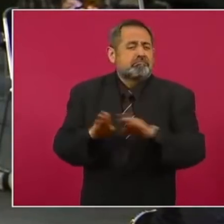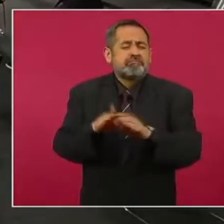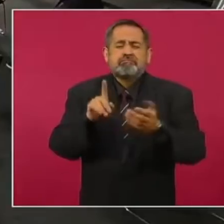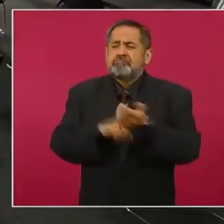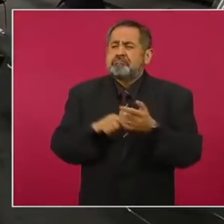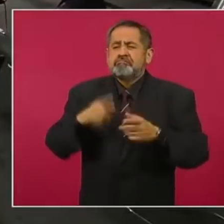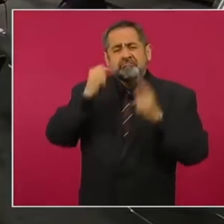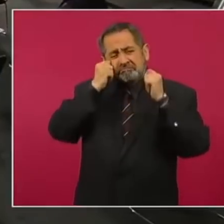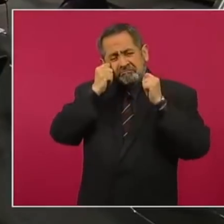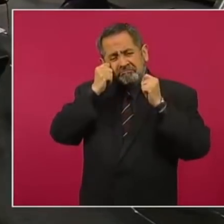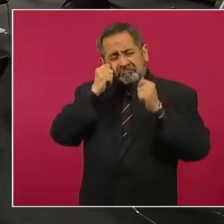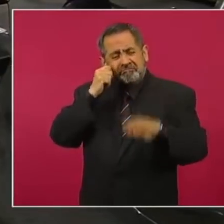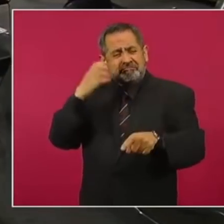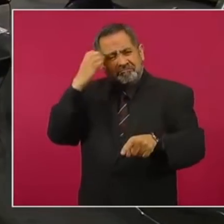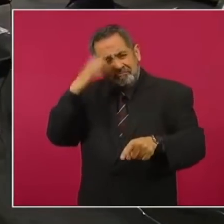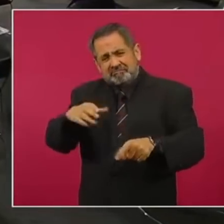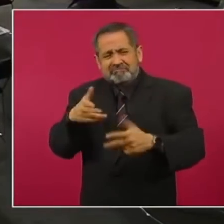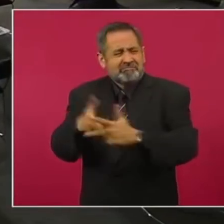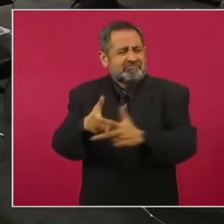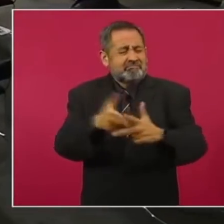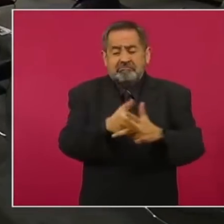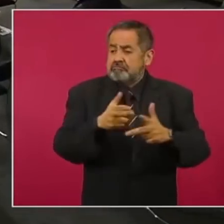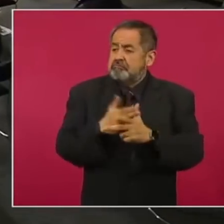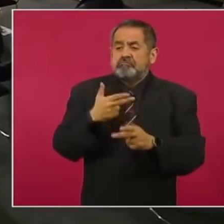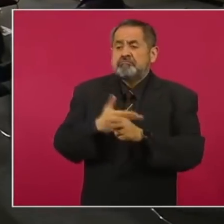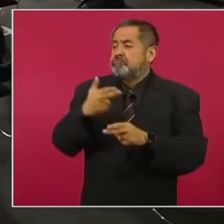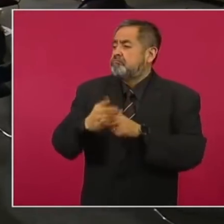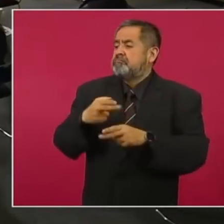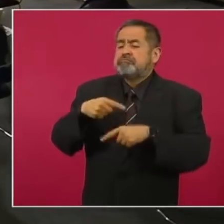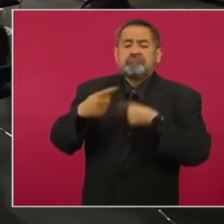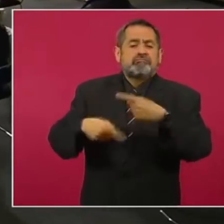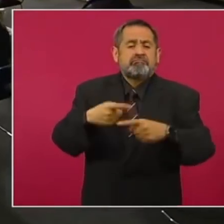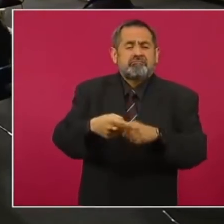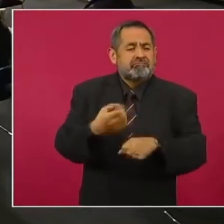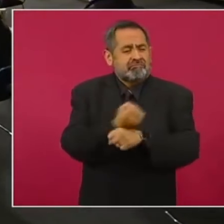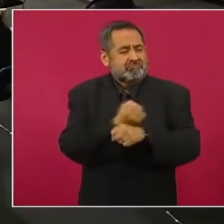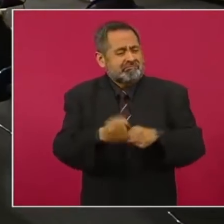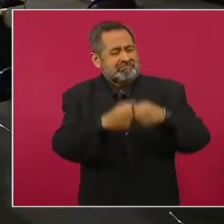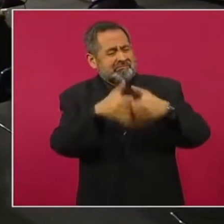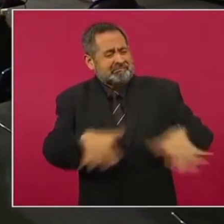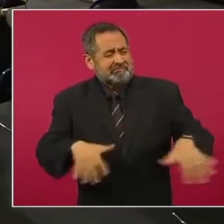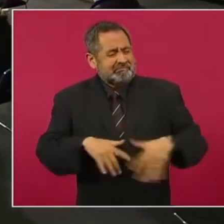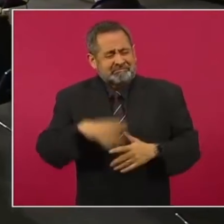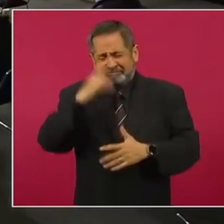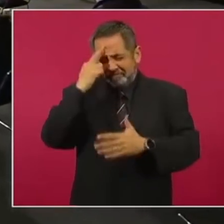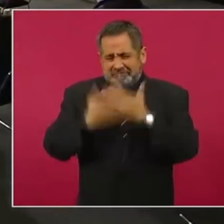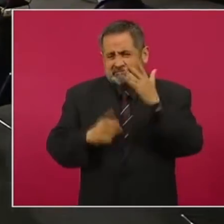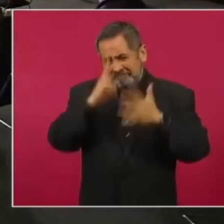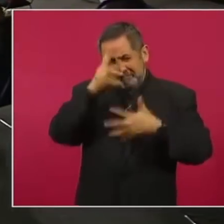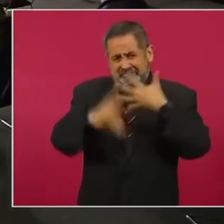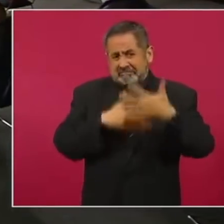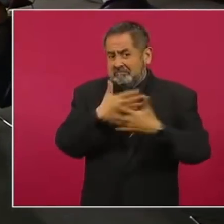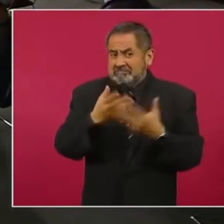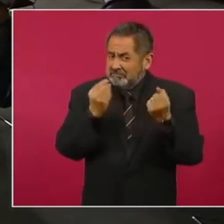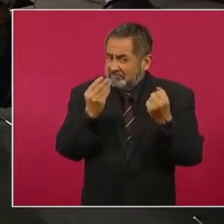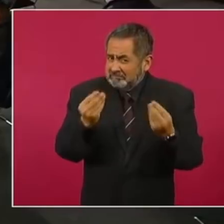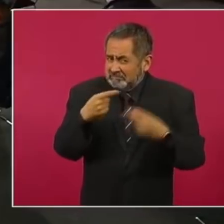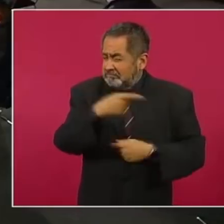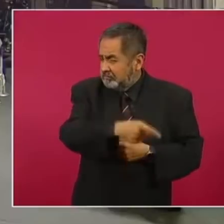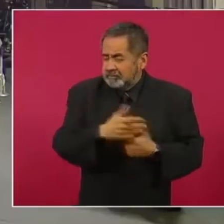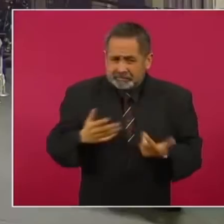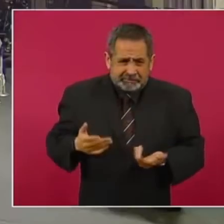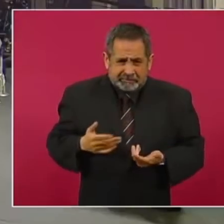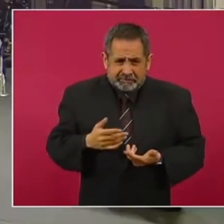depredación, eternizando fatalmente atavismos cruentos y ciclos perpetuos de violencia, en los que irremediablemente hay que